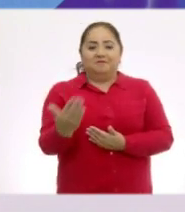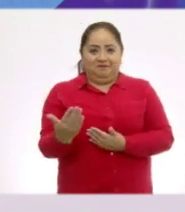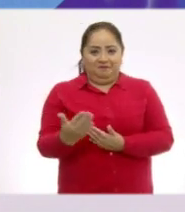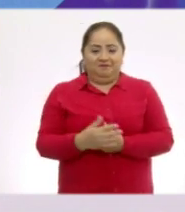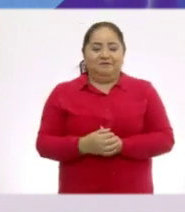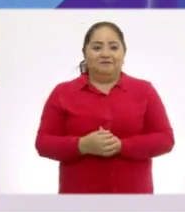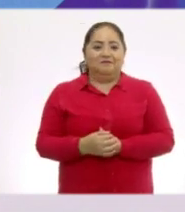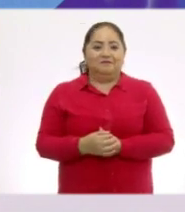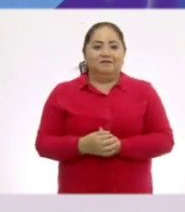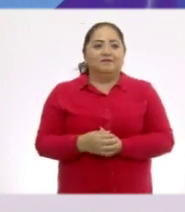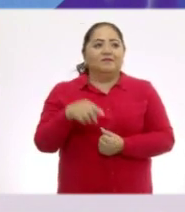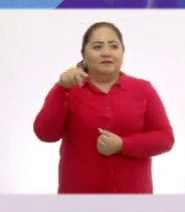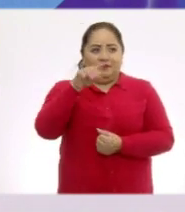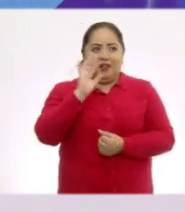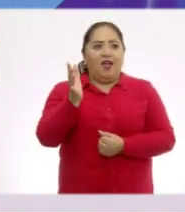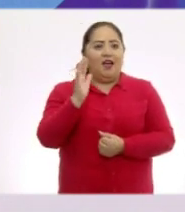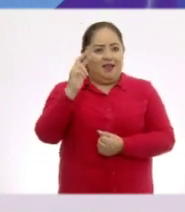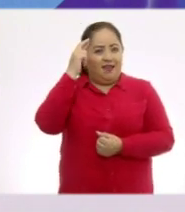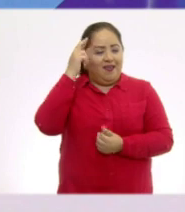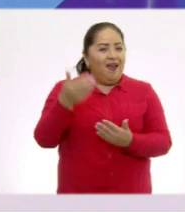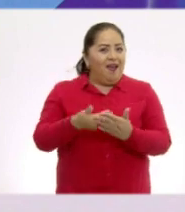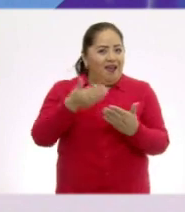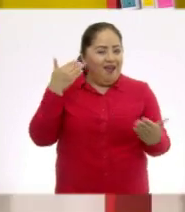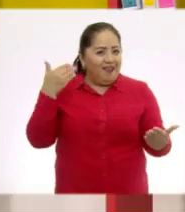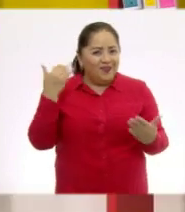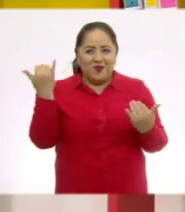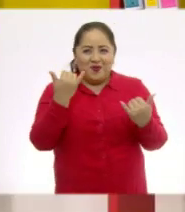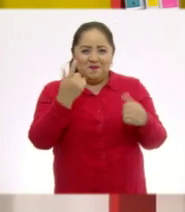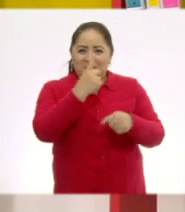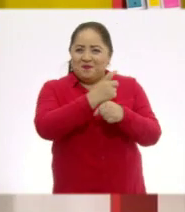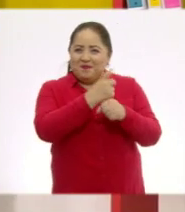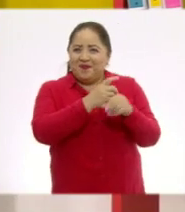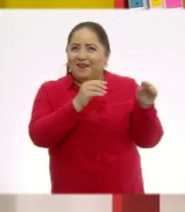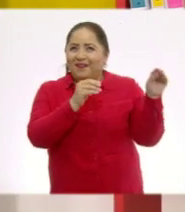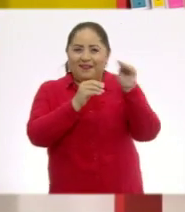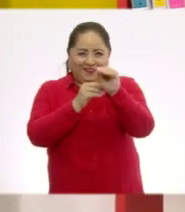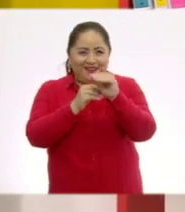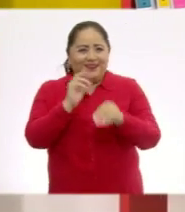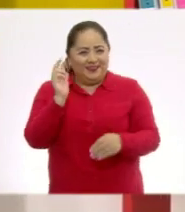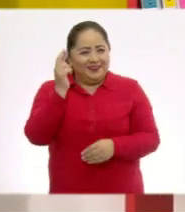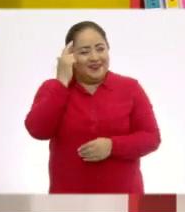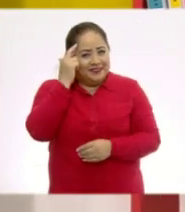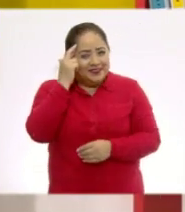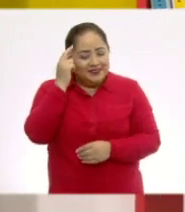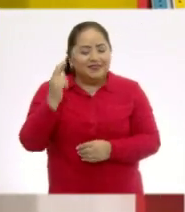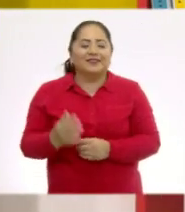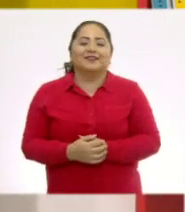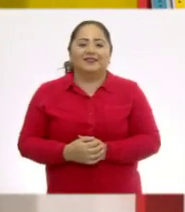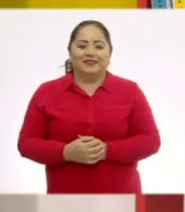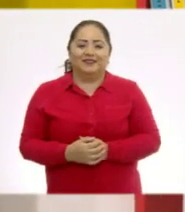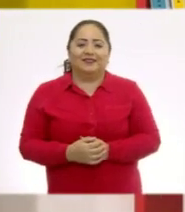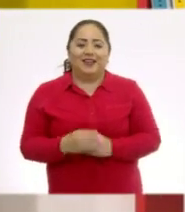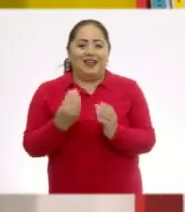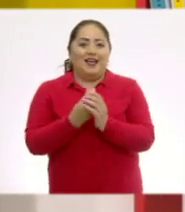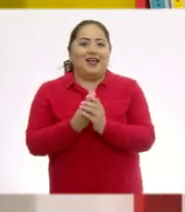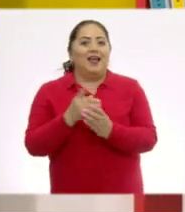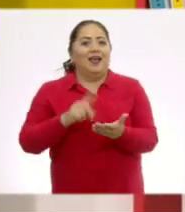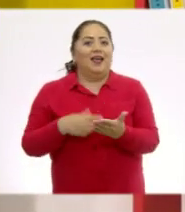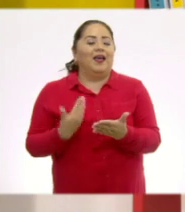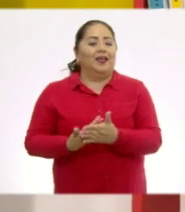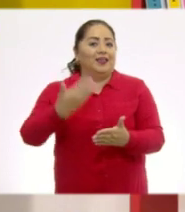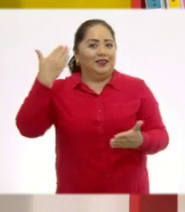Tienes Y esa figura ya la habíamos formado, ¿recuerdas? Cierto. Era la figura misteriosa de la bandera que hicimos la clase pasada.